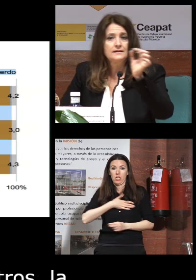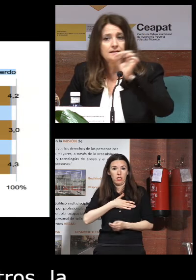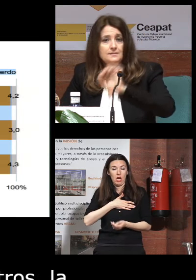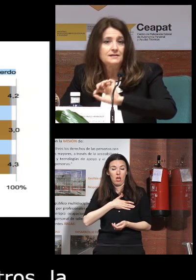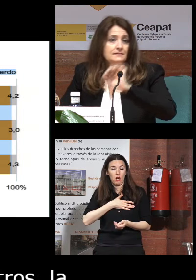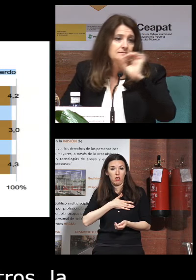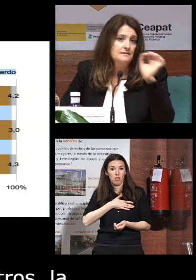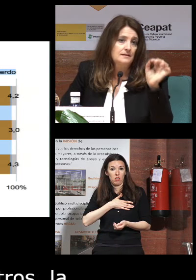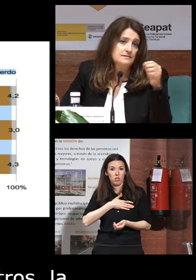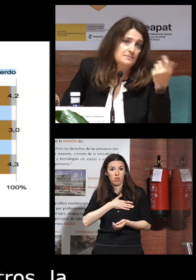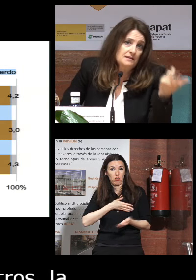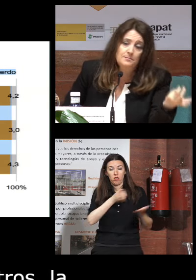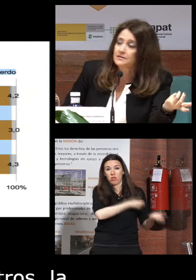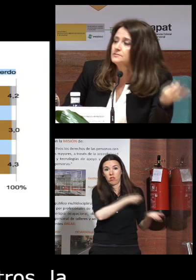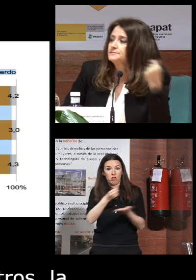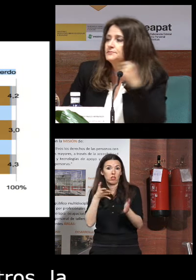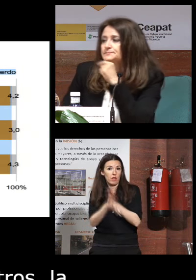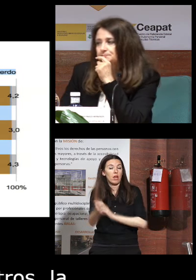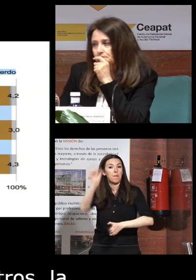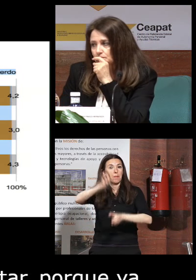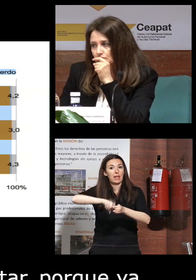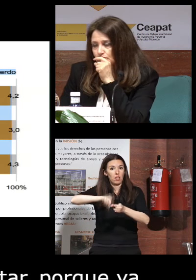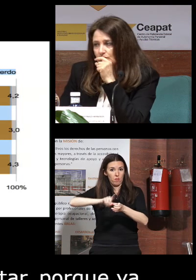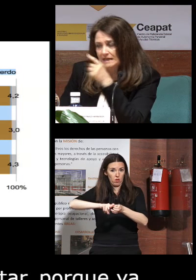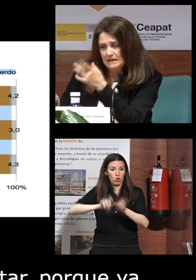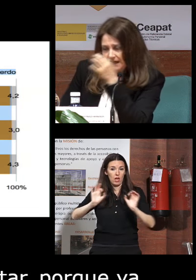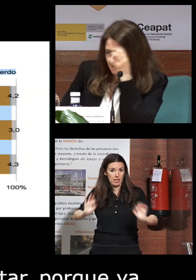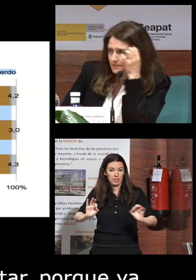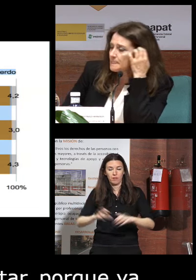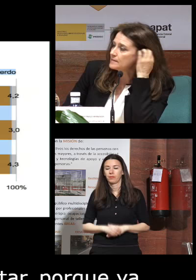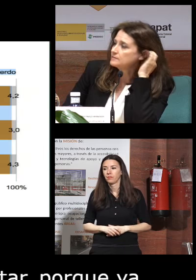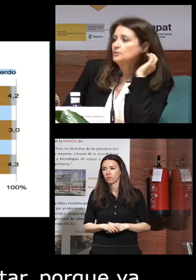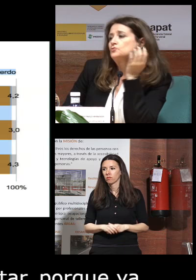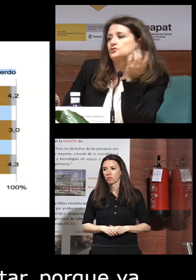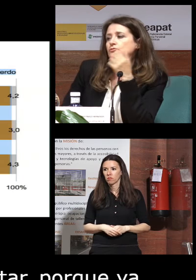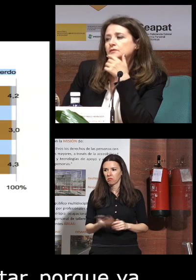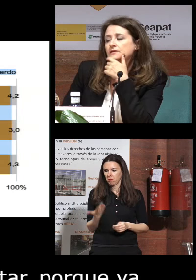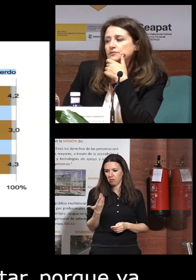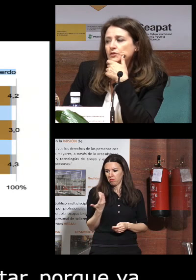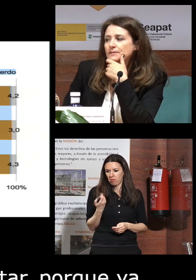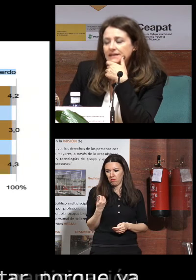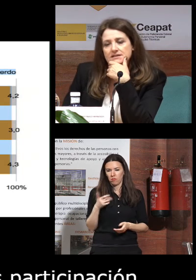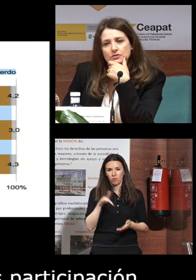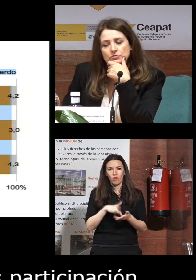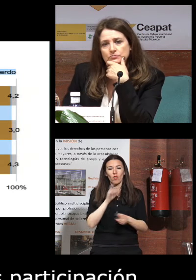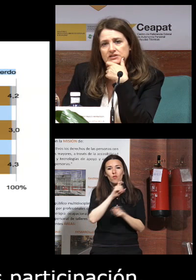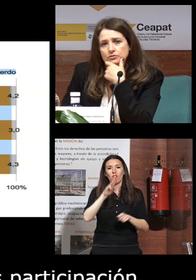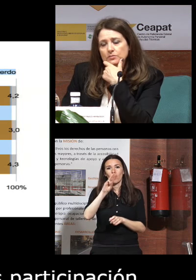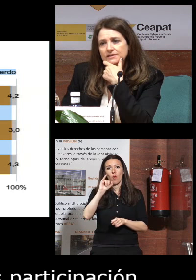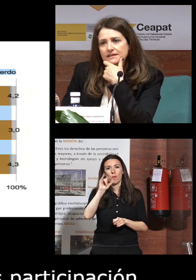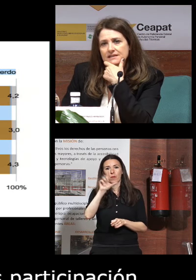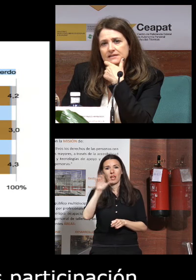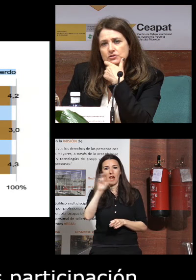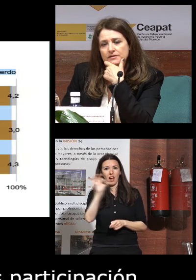generatividad es participación hace no mucho Fundación Pilares hizo un